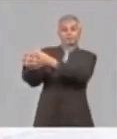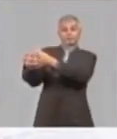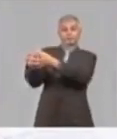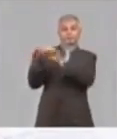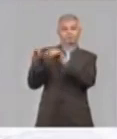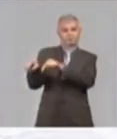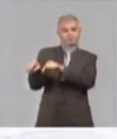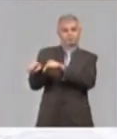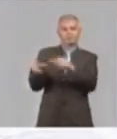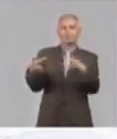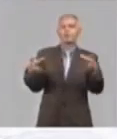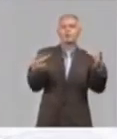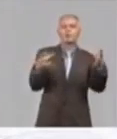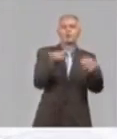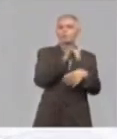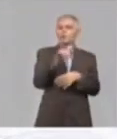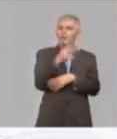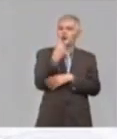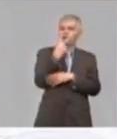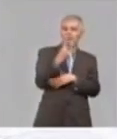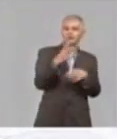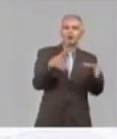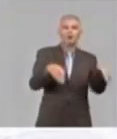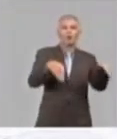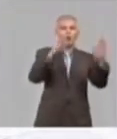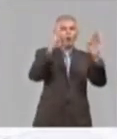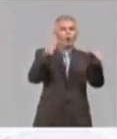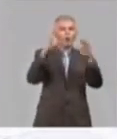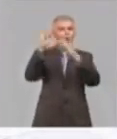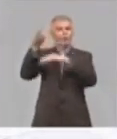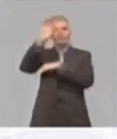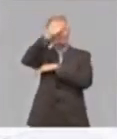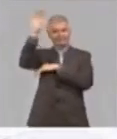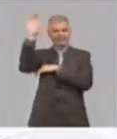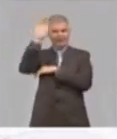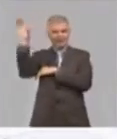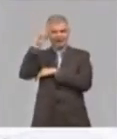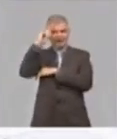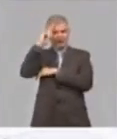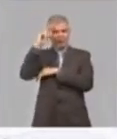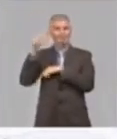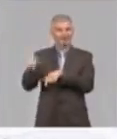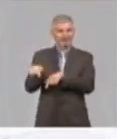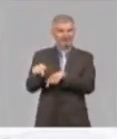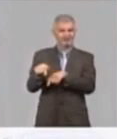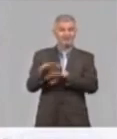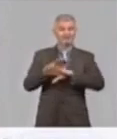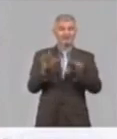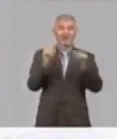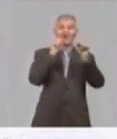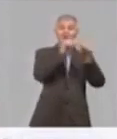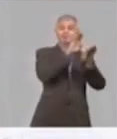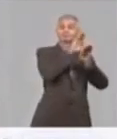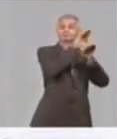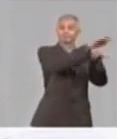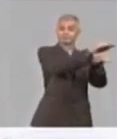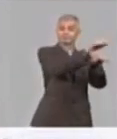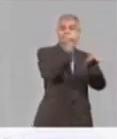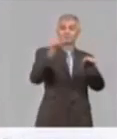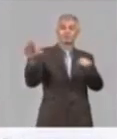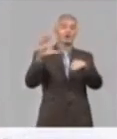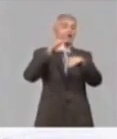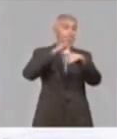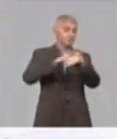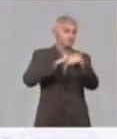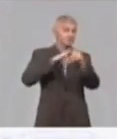para atender la población, ya que tenía la, o sea, que eran positivos a la COVID-19.